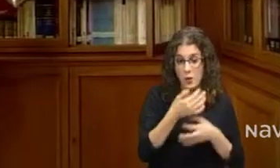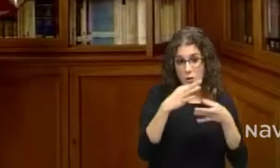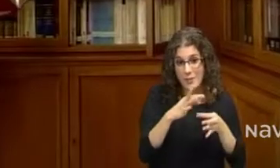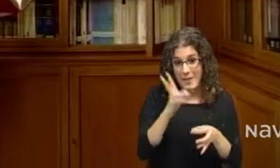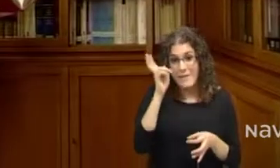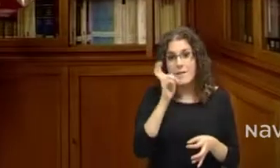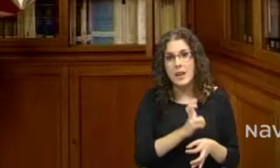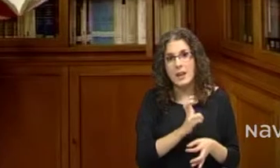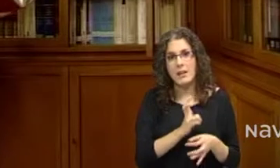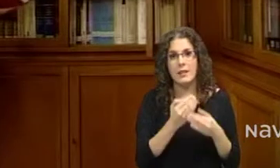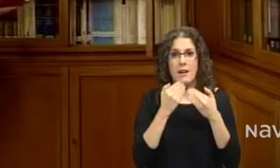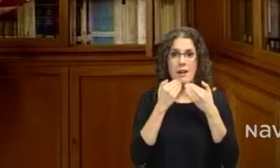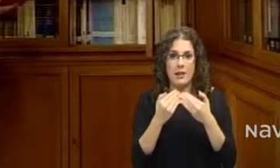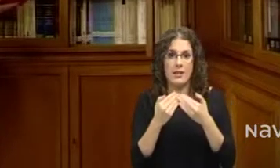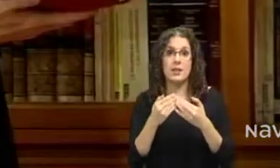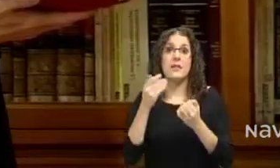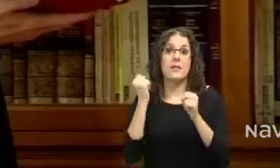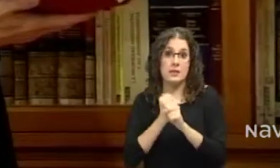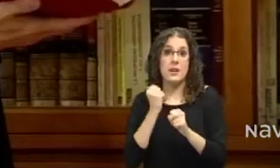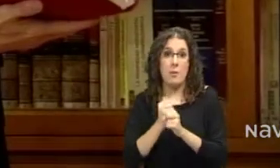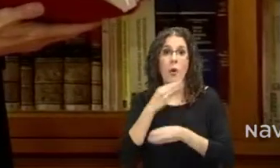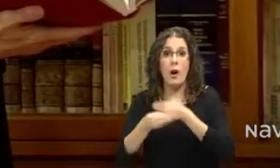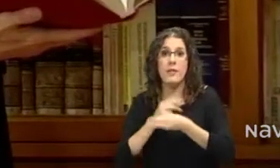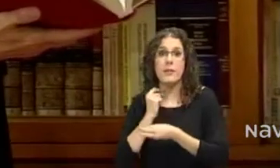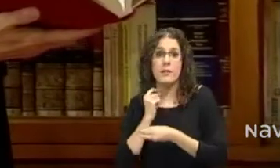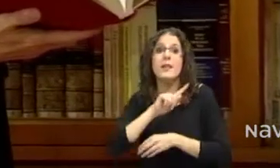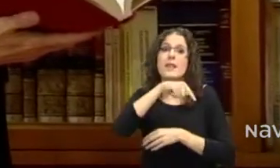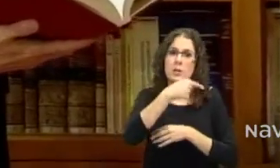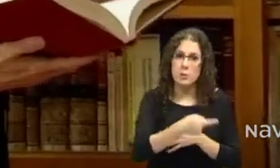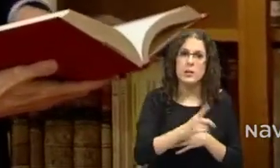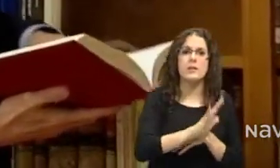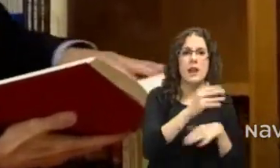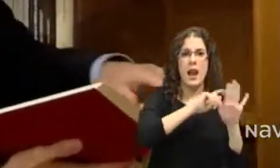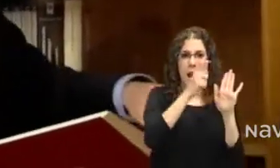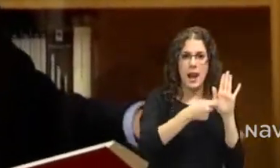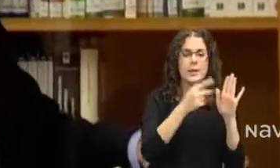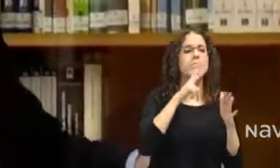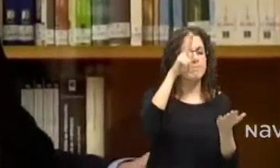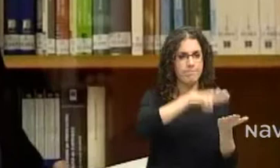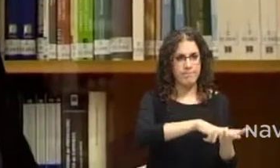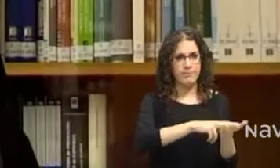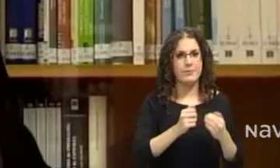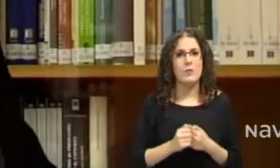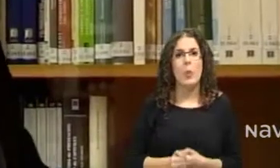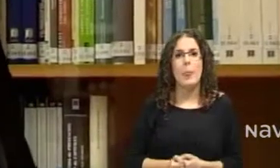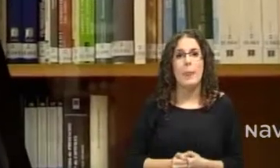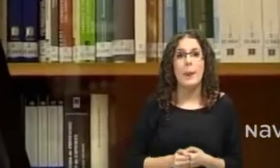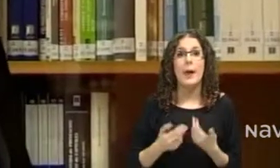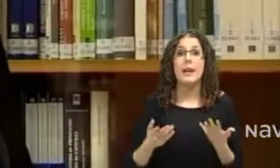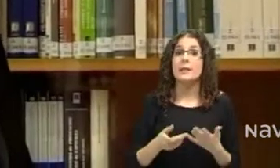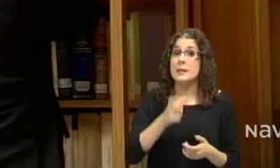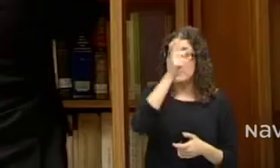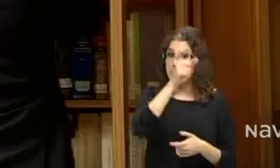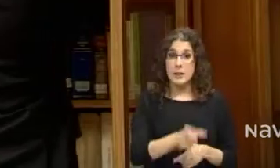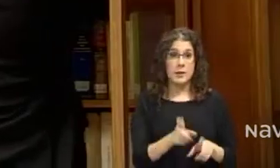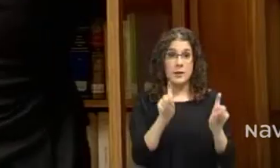de la práctica notarial y luego se trasladó a una regulación positiva en la ley. Para la figura del emprendedor y el empresario, la